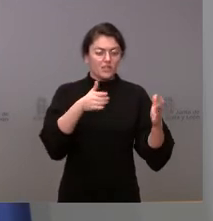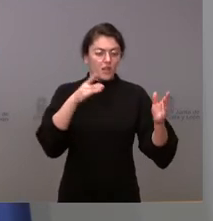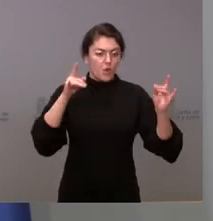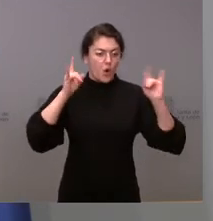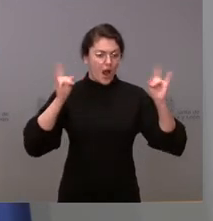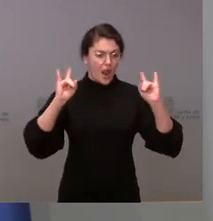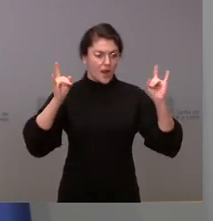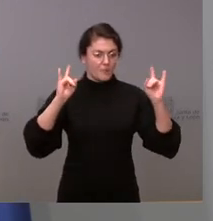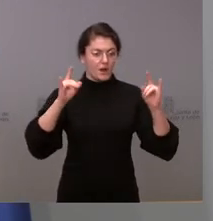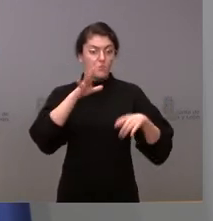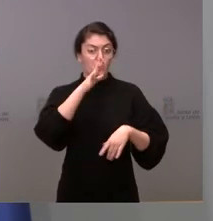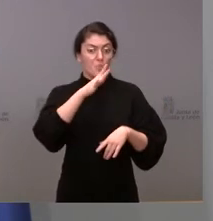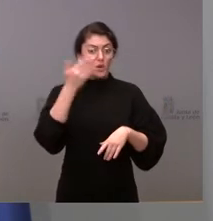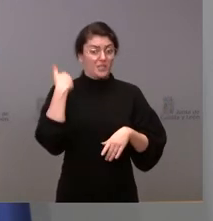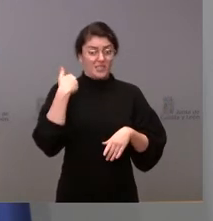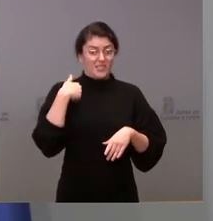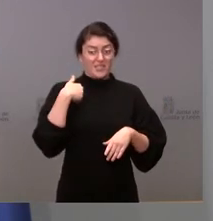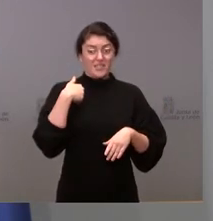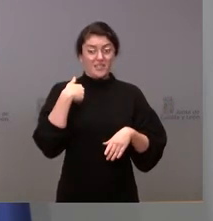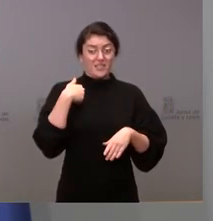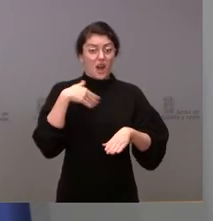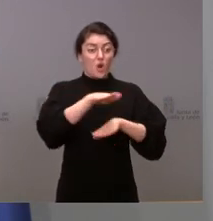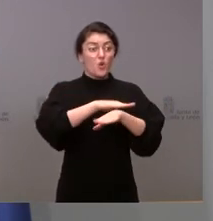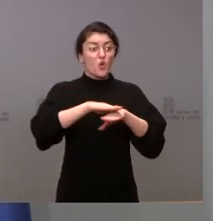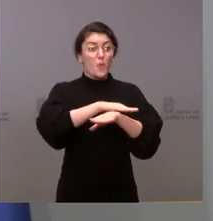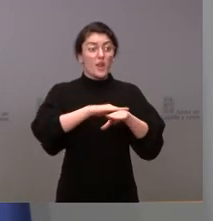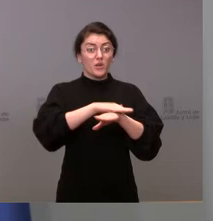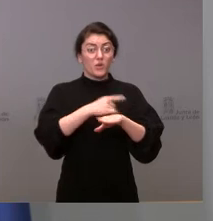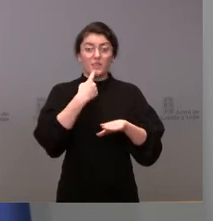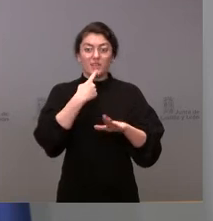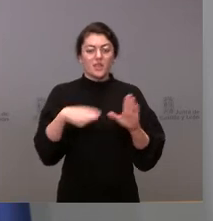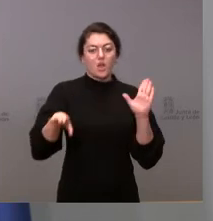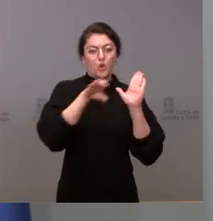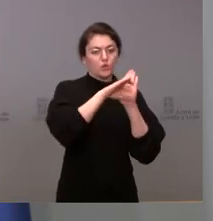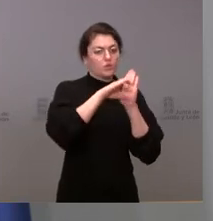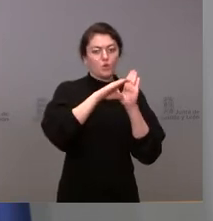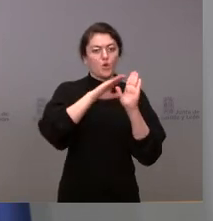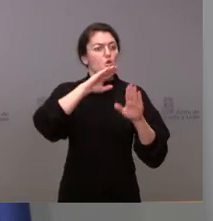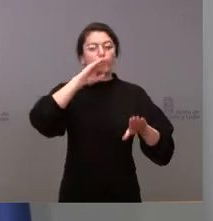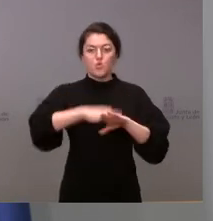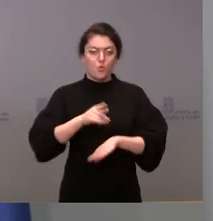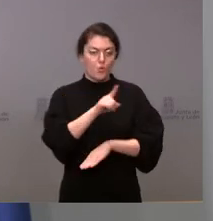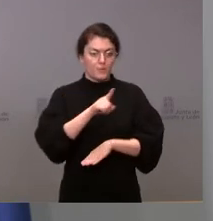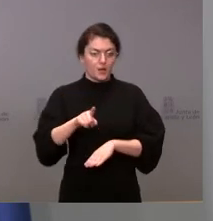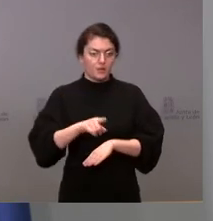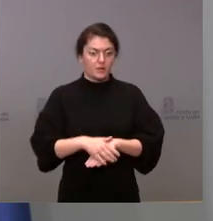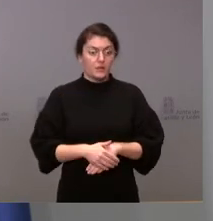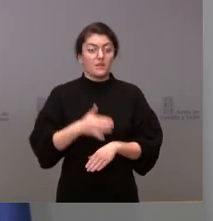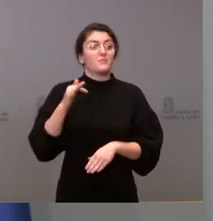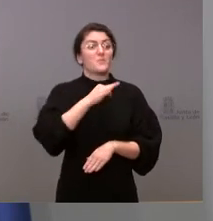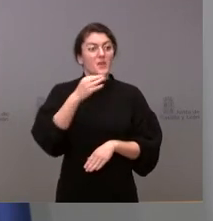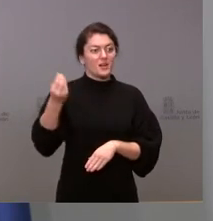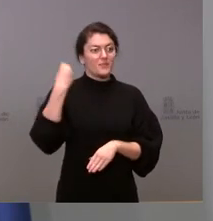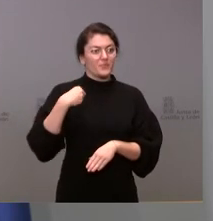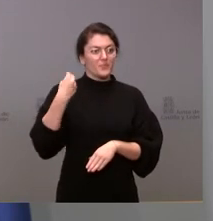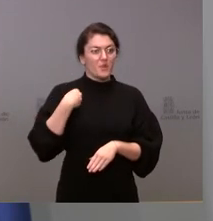que fue declarado inconstitucional, planteado por el Gobierno por parte del Tribunal Constitucional, y el referido únicamente a las decisiones que la Junta de Castilla y